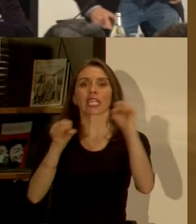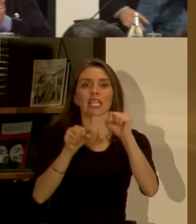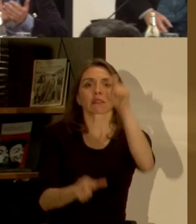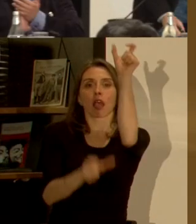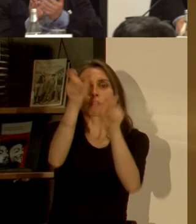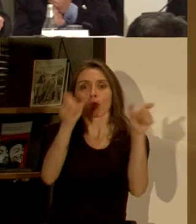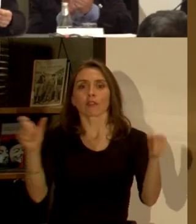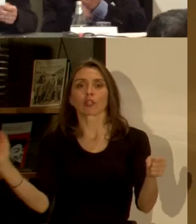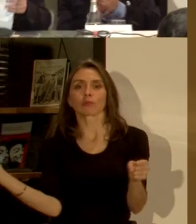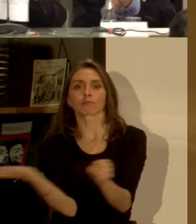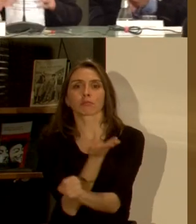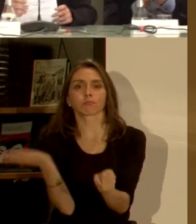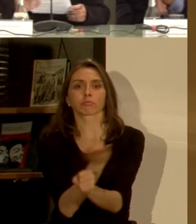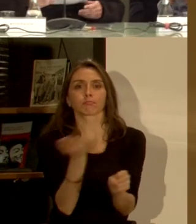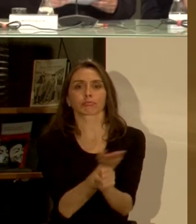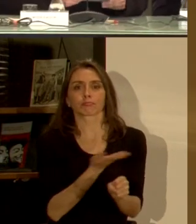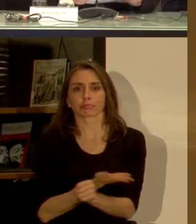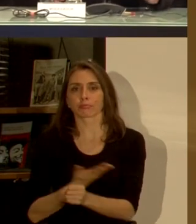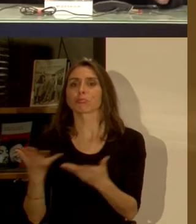gracias Iván